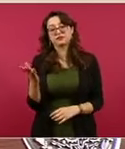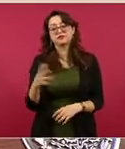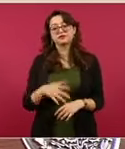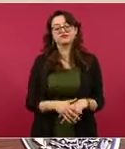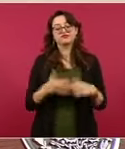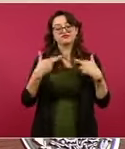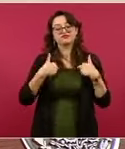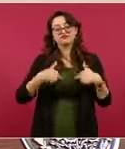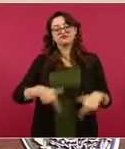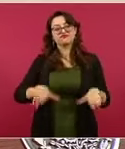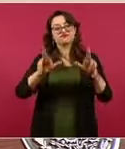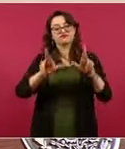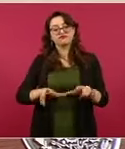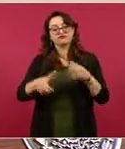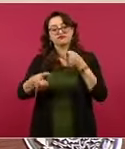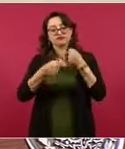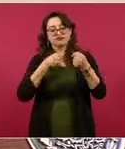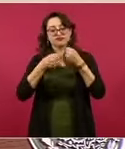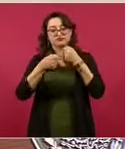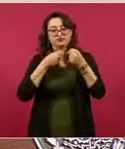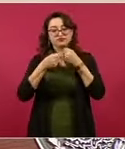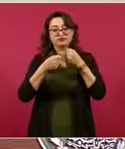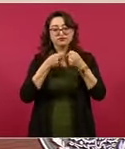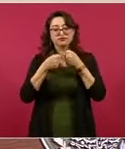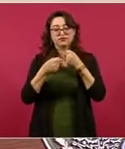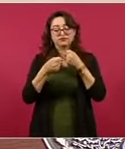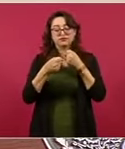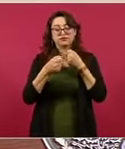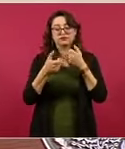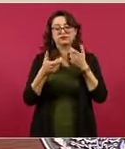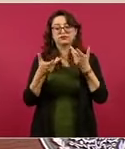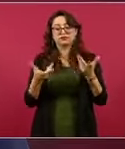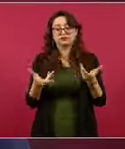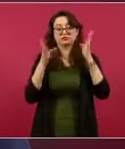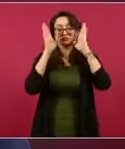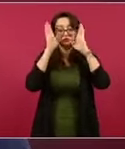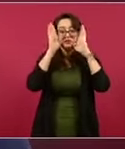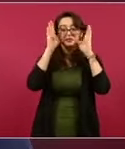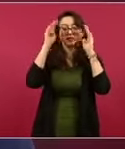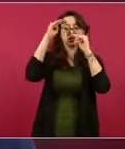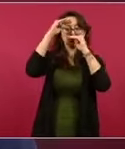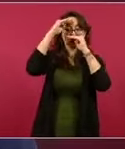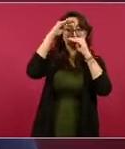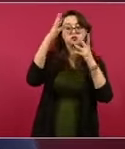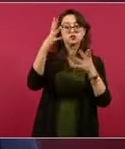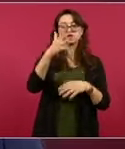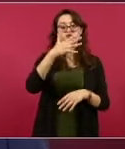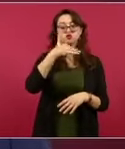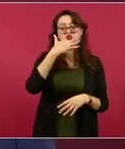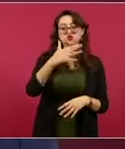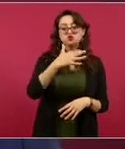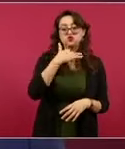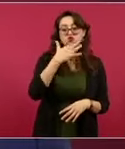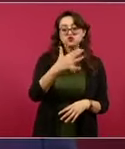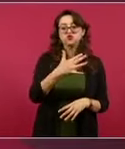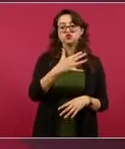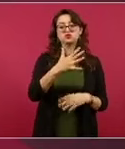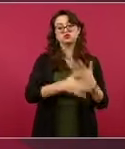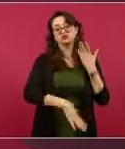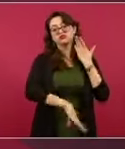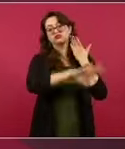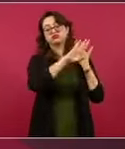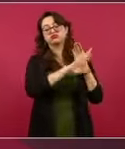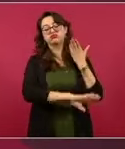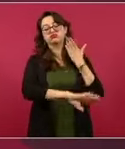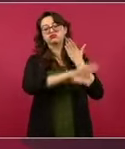prensa conservadora y corrupta, que está en contra de